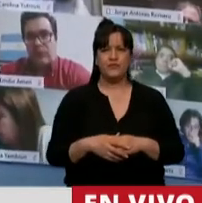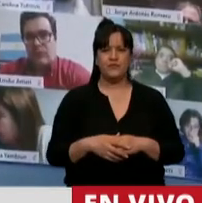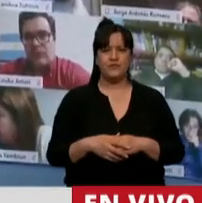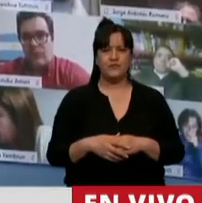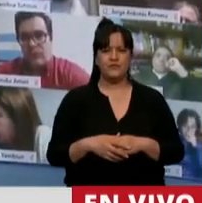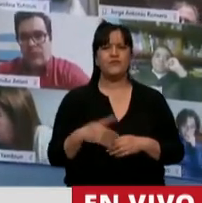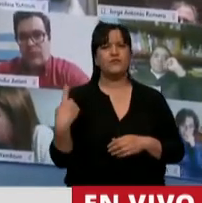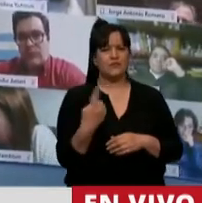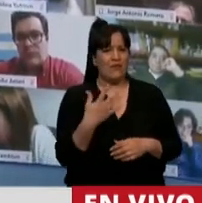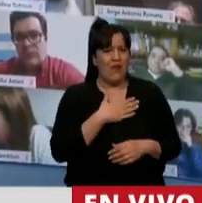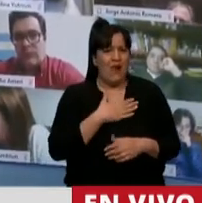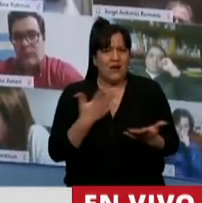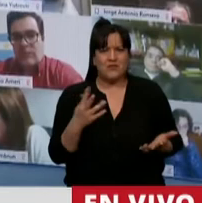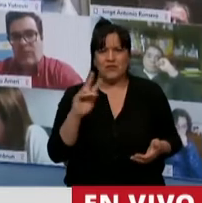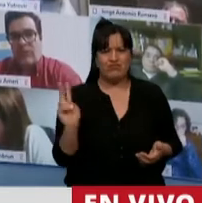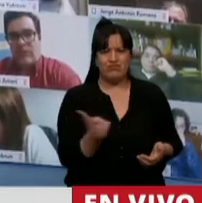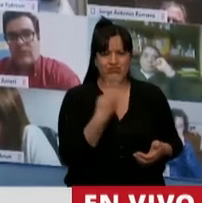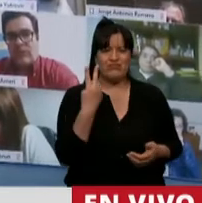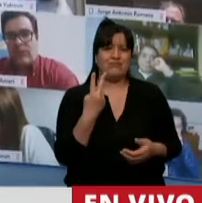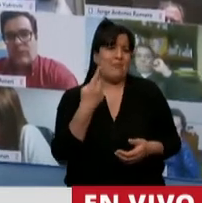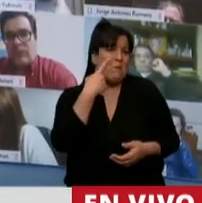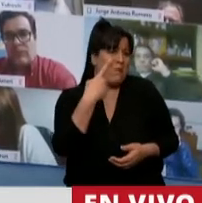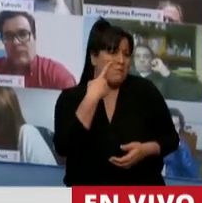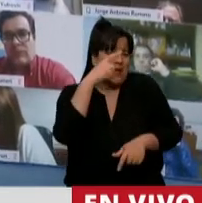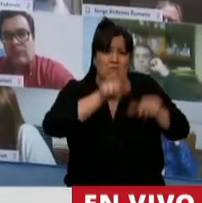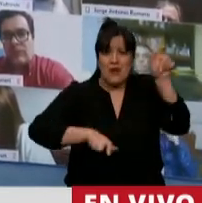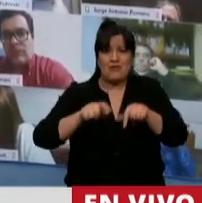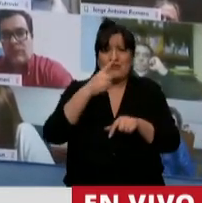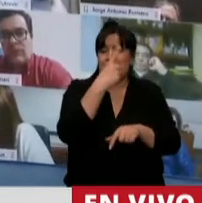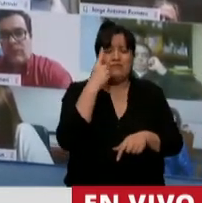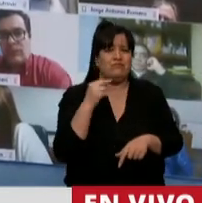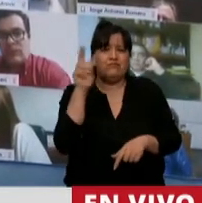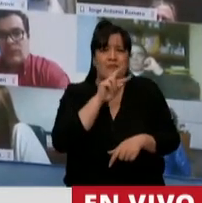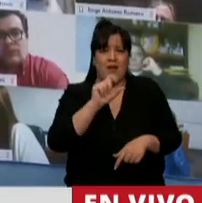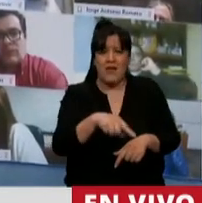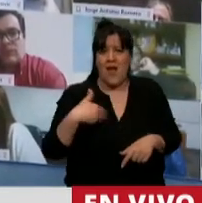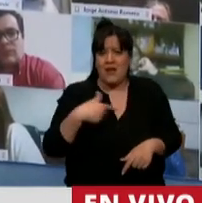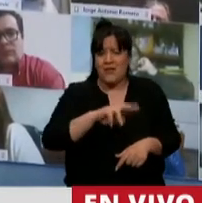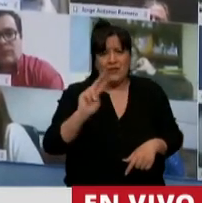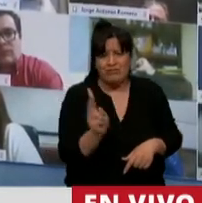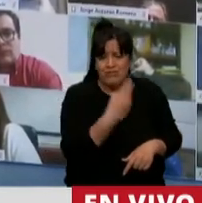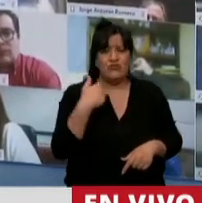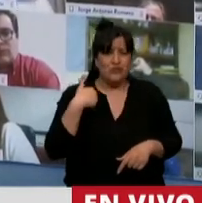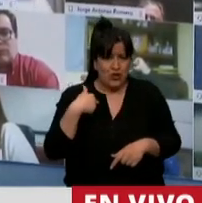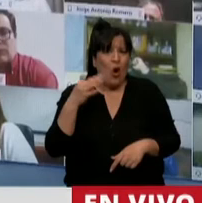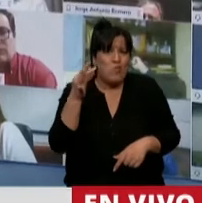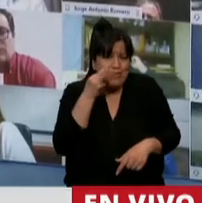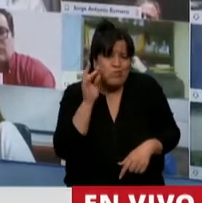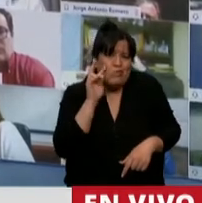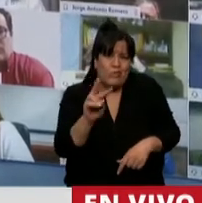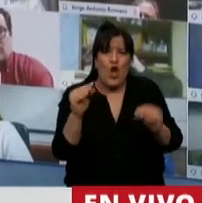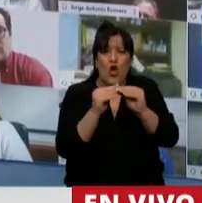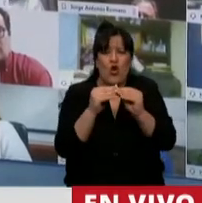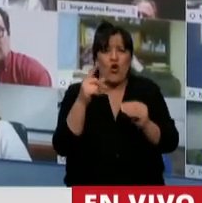lamentar la muerte de miles de argentinas y argentinos, donde yo tuve que ver que mi